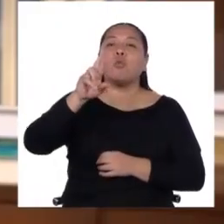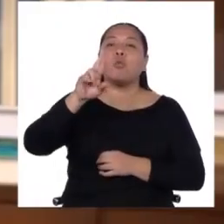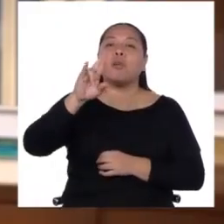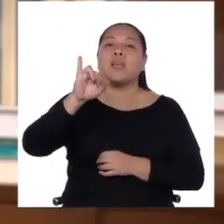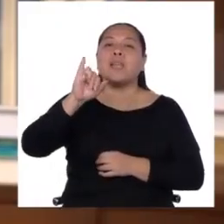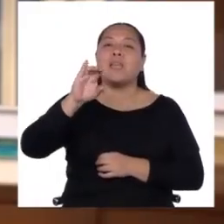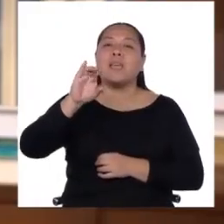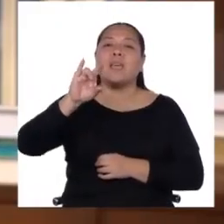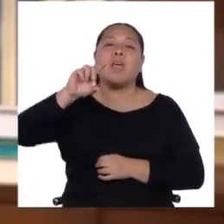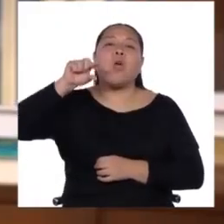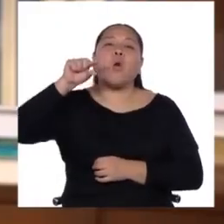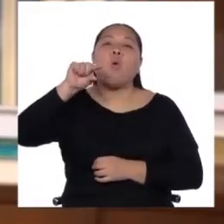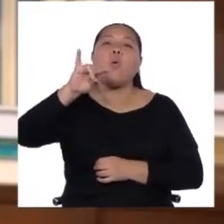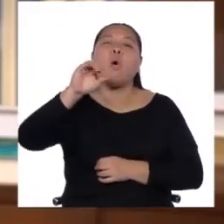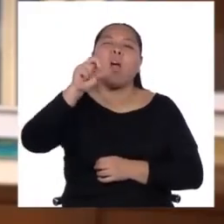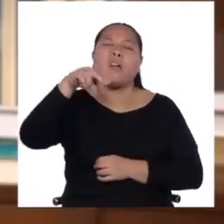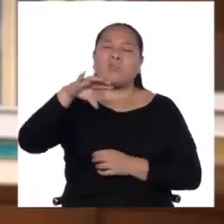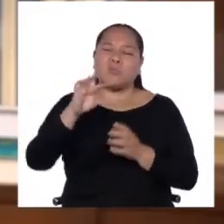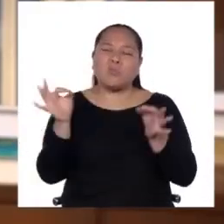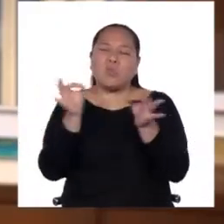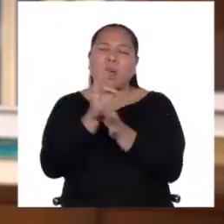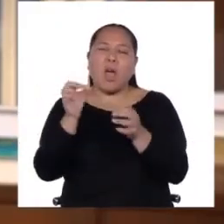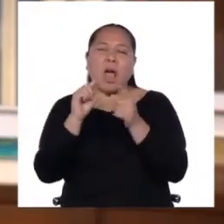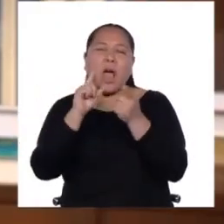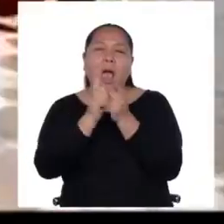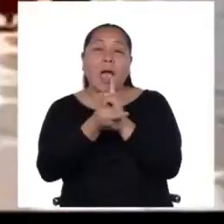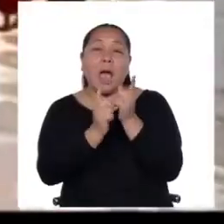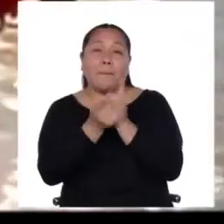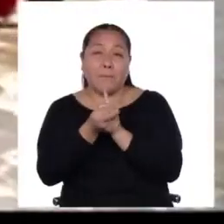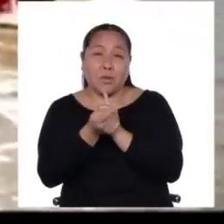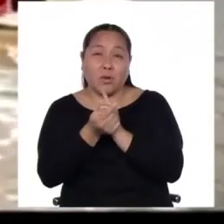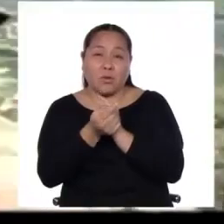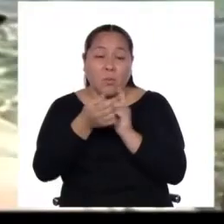influía en el quechua de la zona.